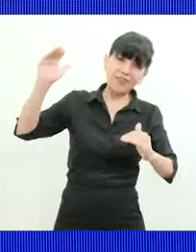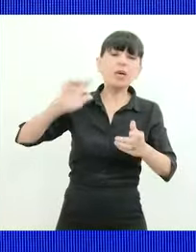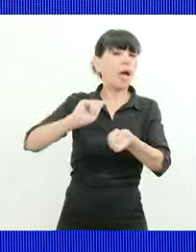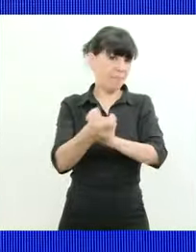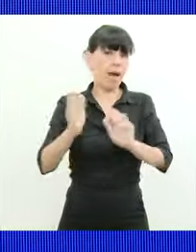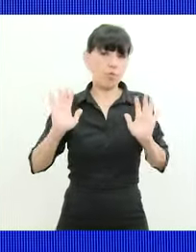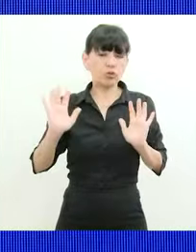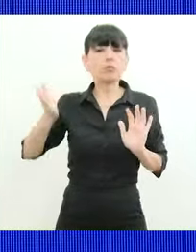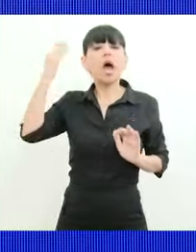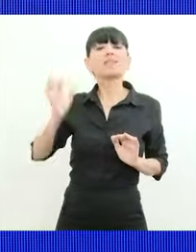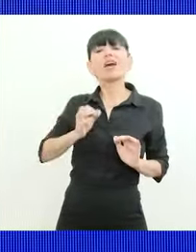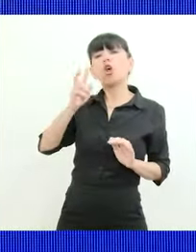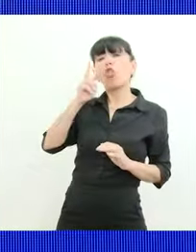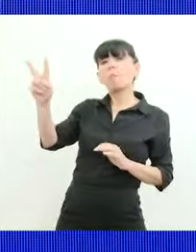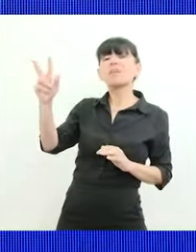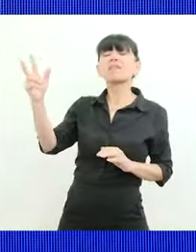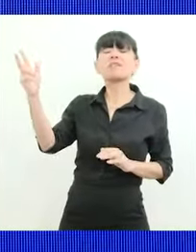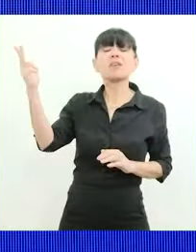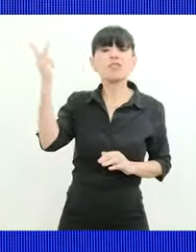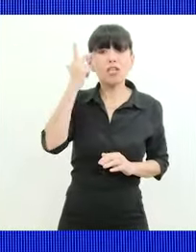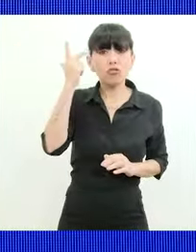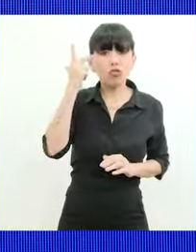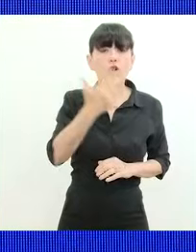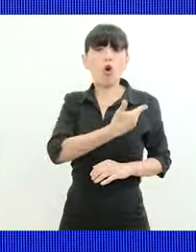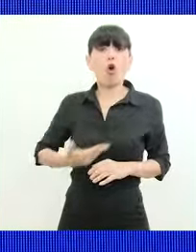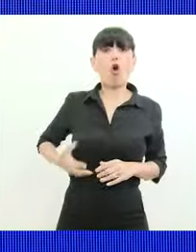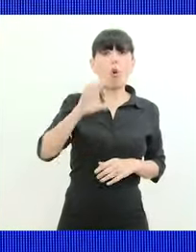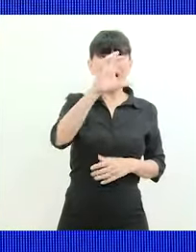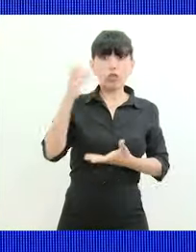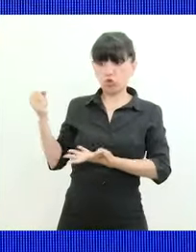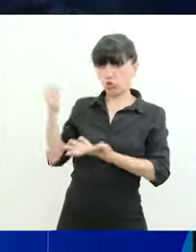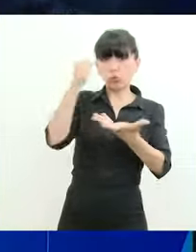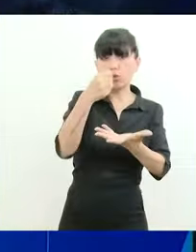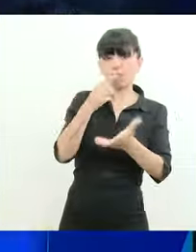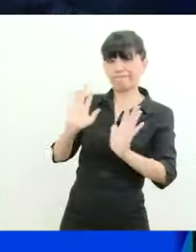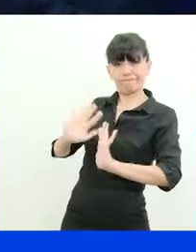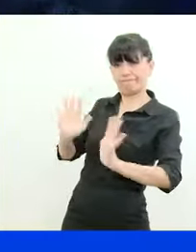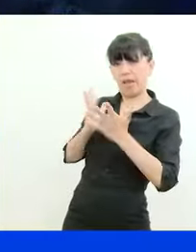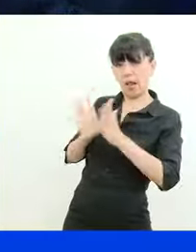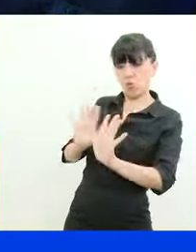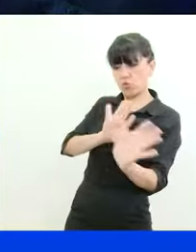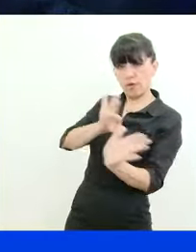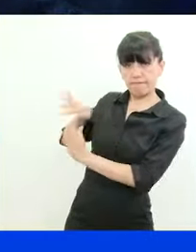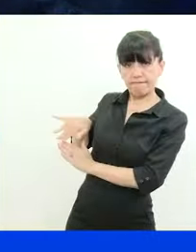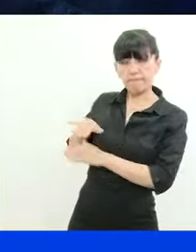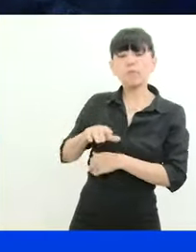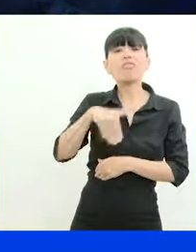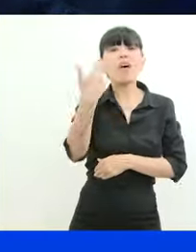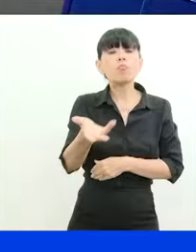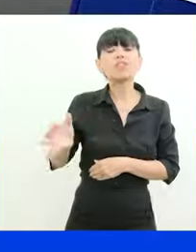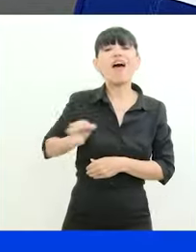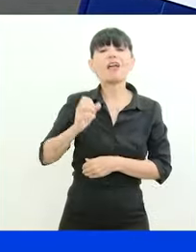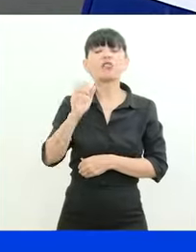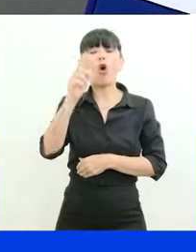2018 los gobernadores renunciaron al subsidio del transporte y en el año 2020 con la aparición de la pandemia